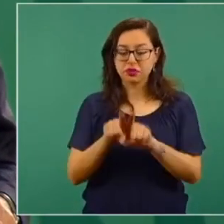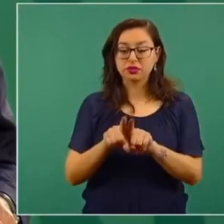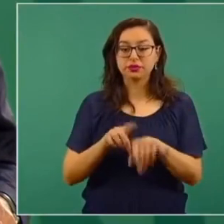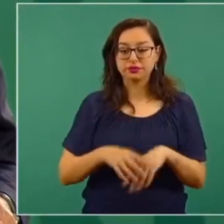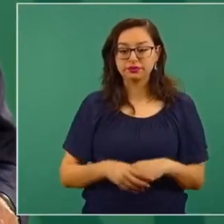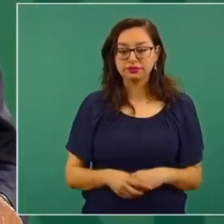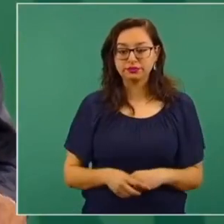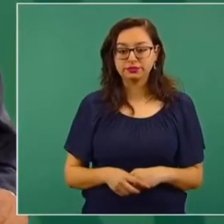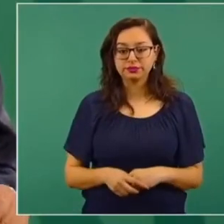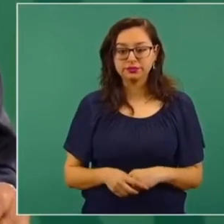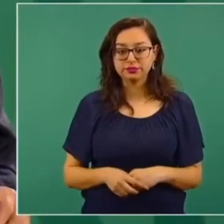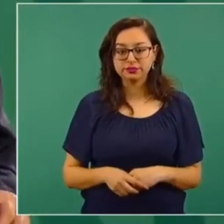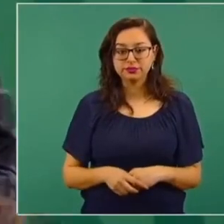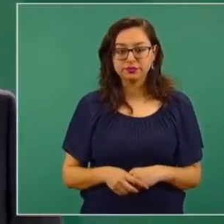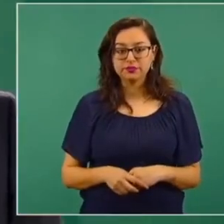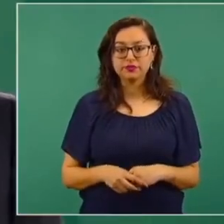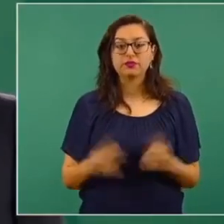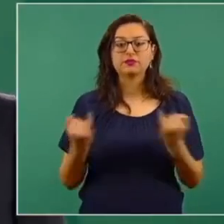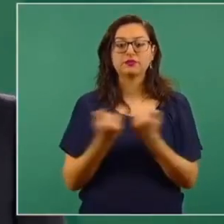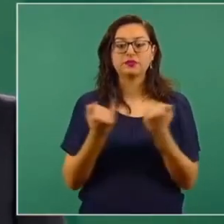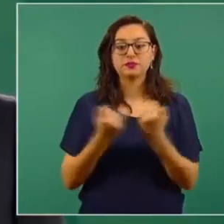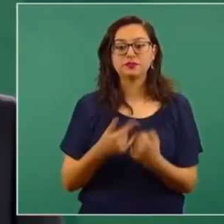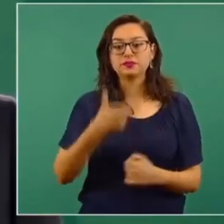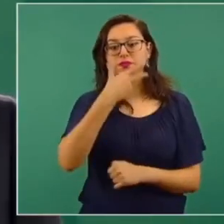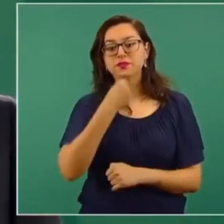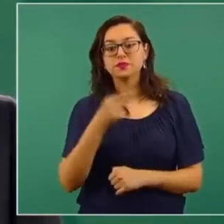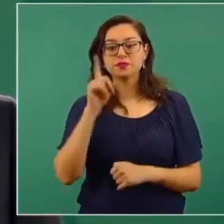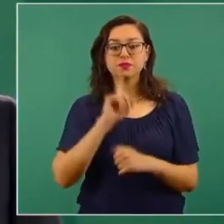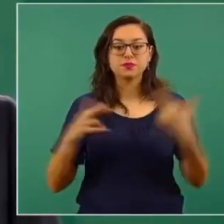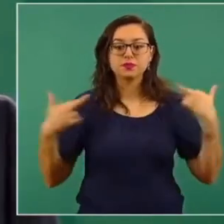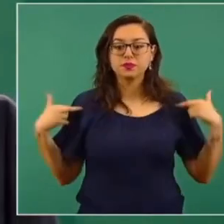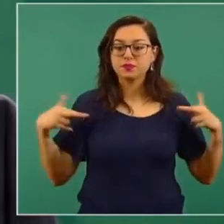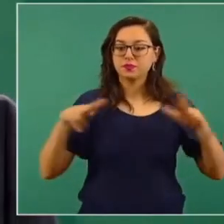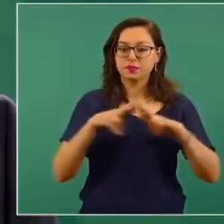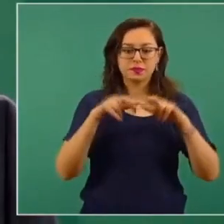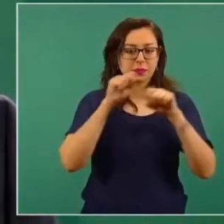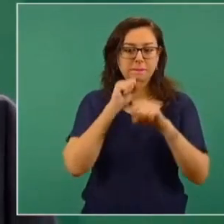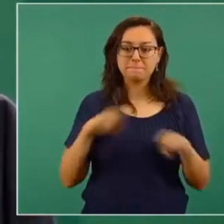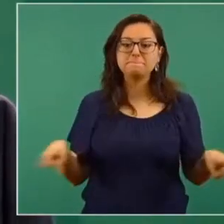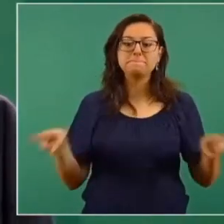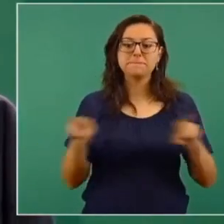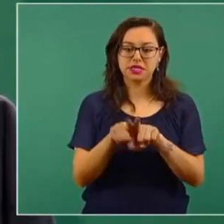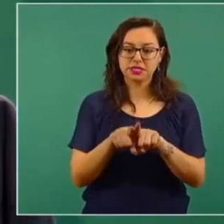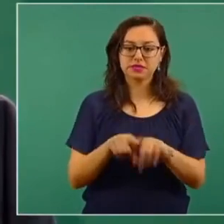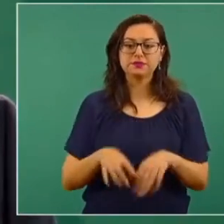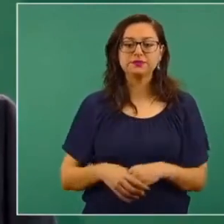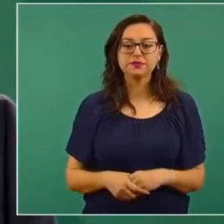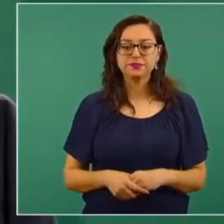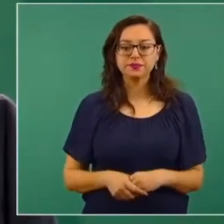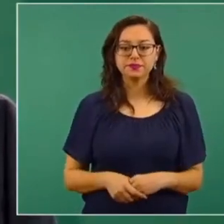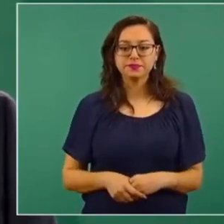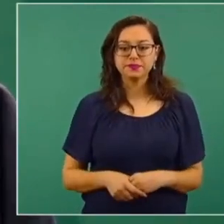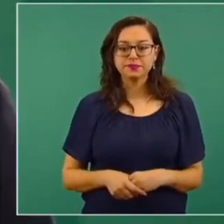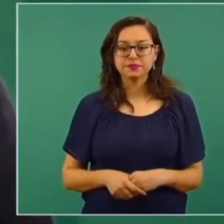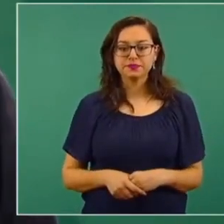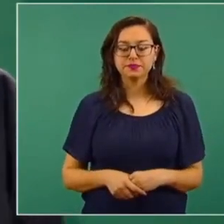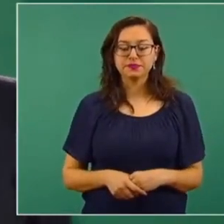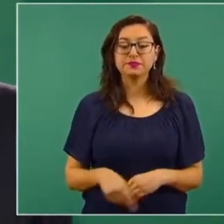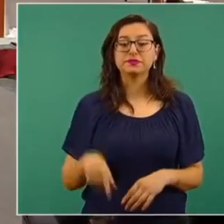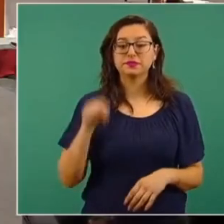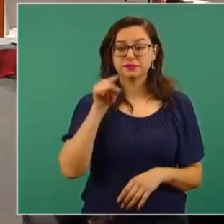vacunados así es que esas son las dos condiciones pero recuerden que la dosis